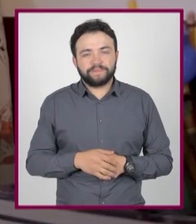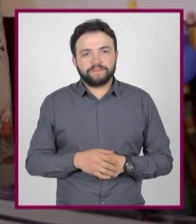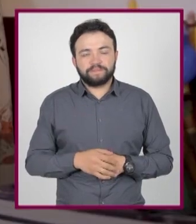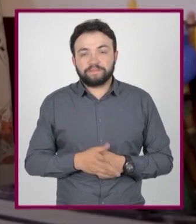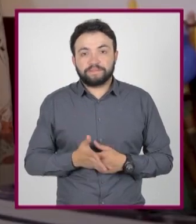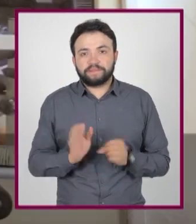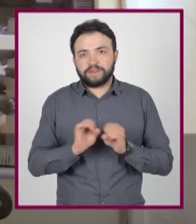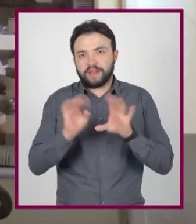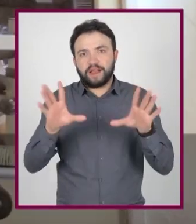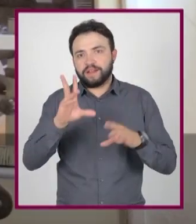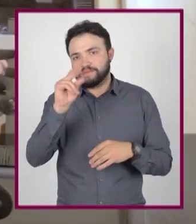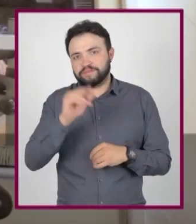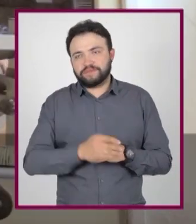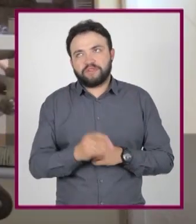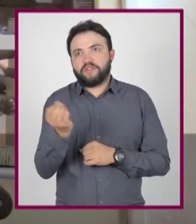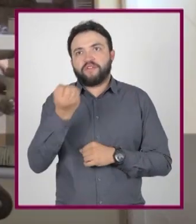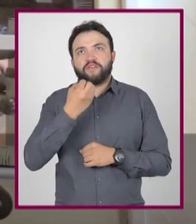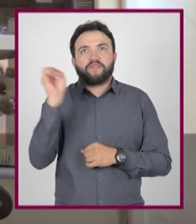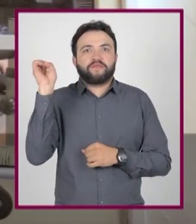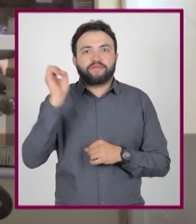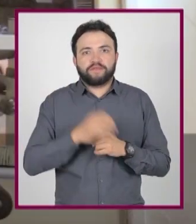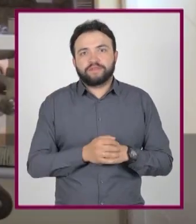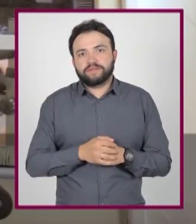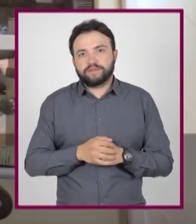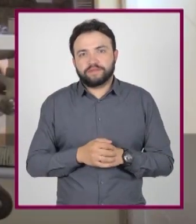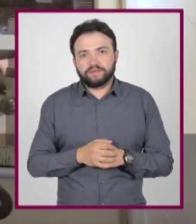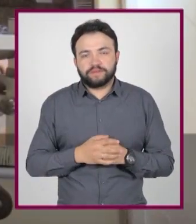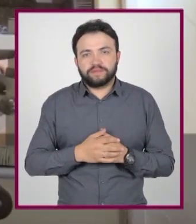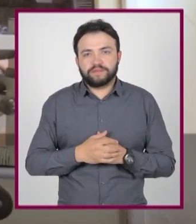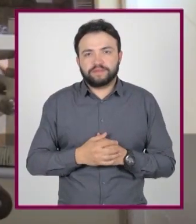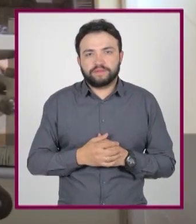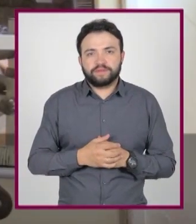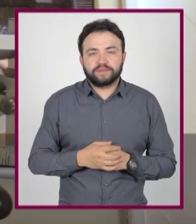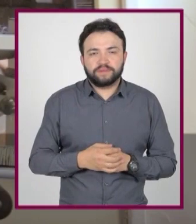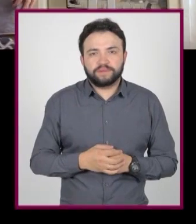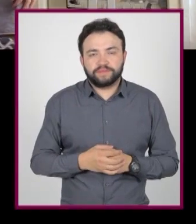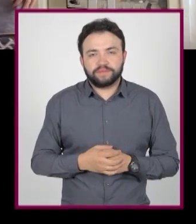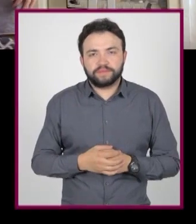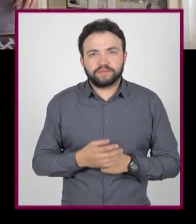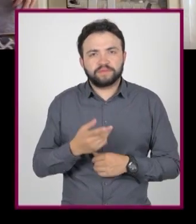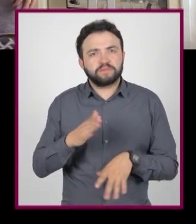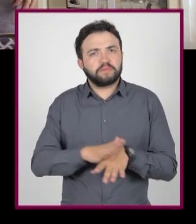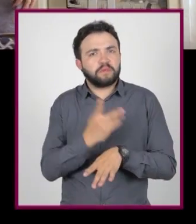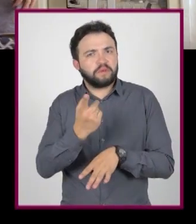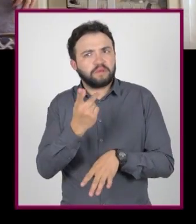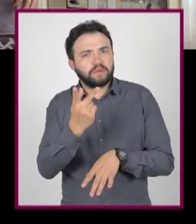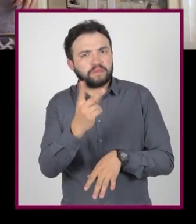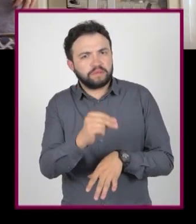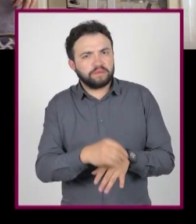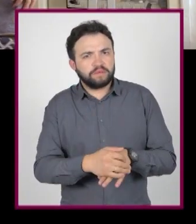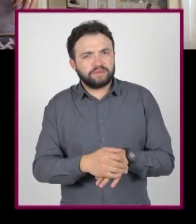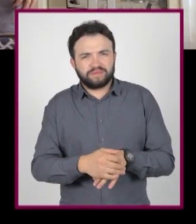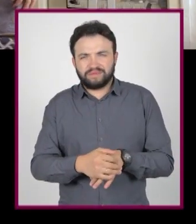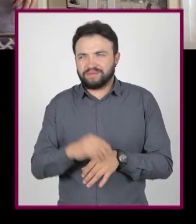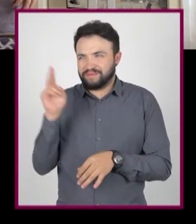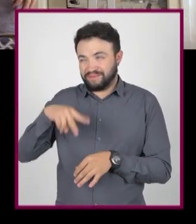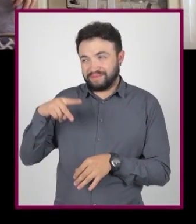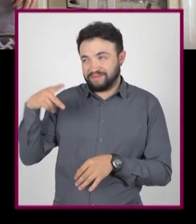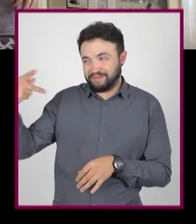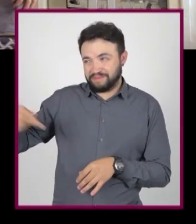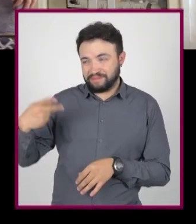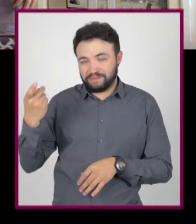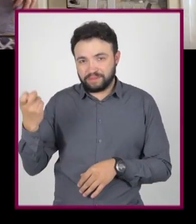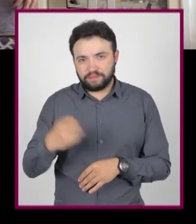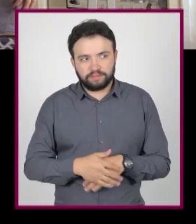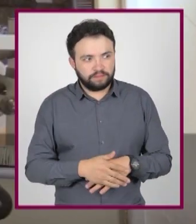¿No? No, pues claro que no. Obvio. Carambas, qué bárbaros. Pero, pero ¿por qué no? ¿Es en